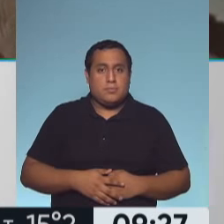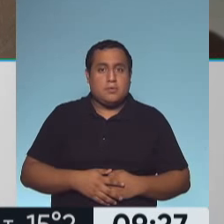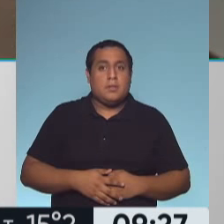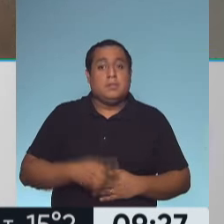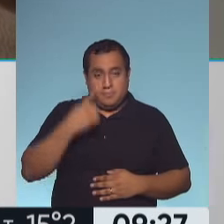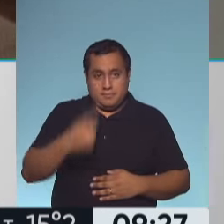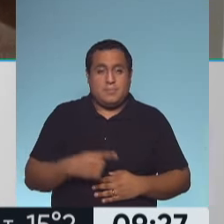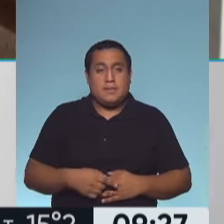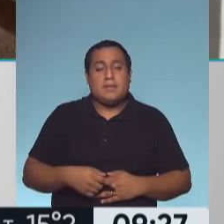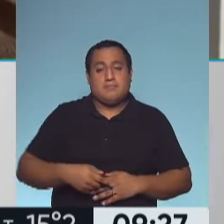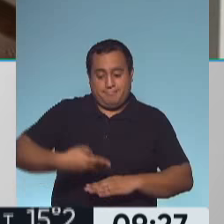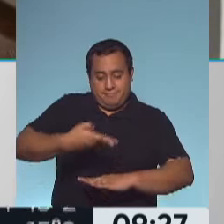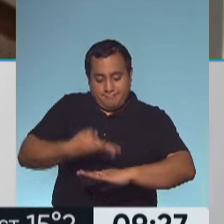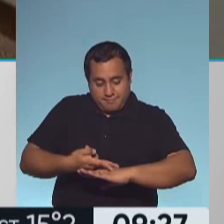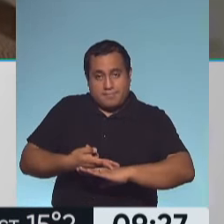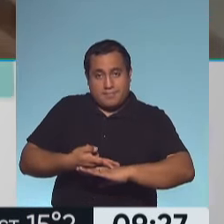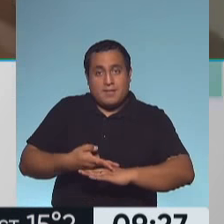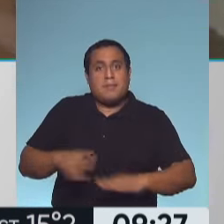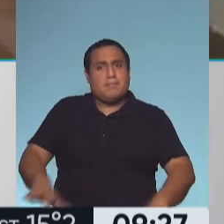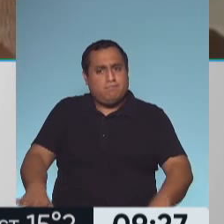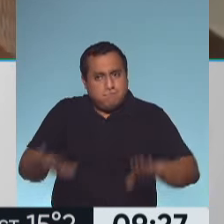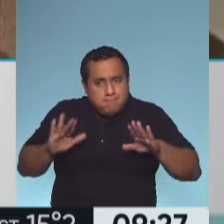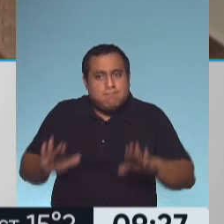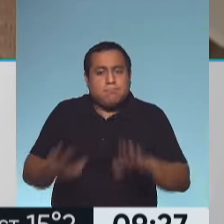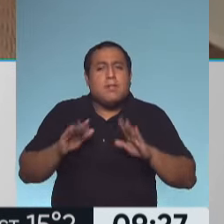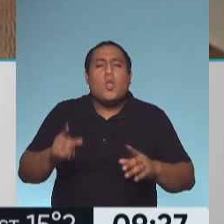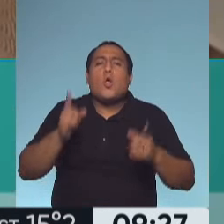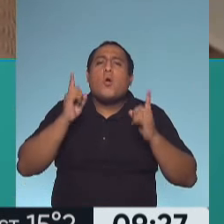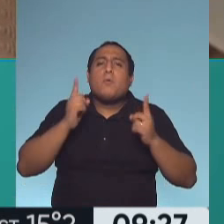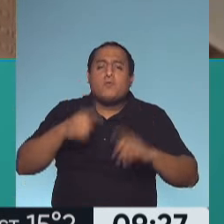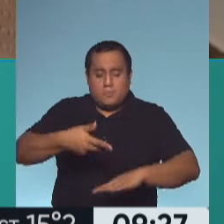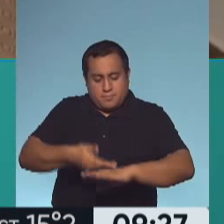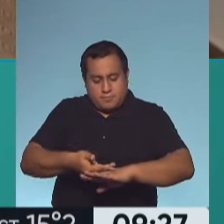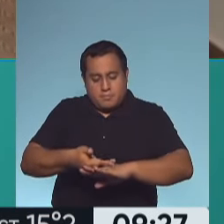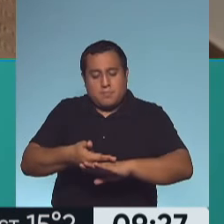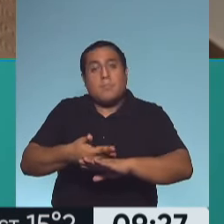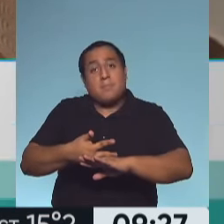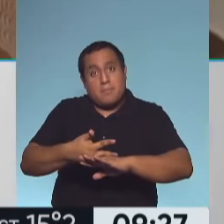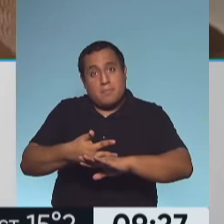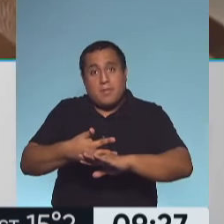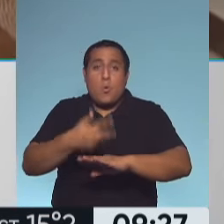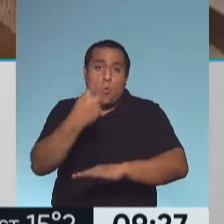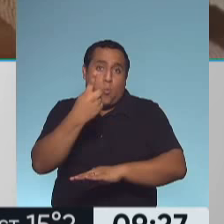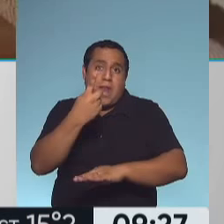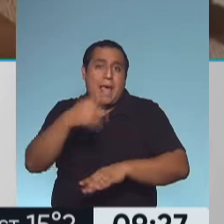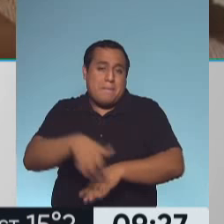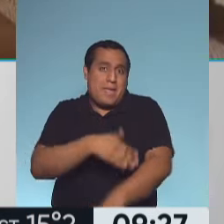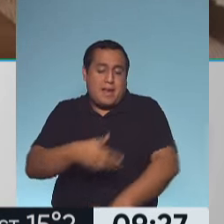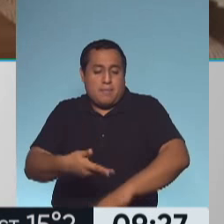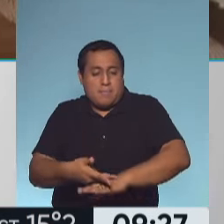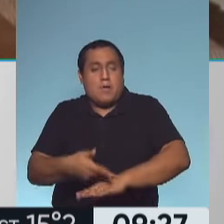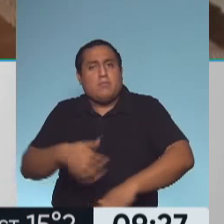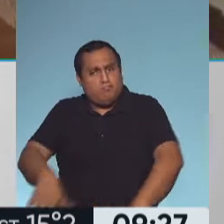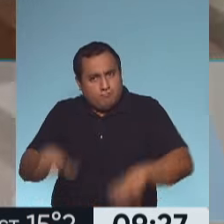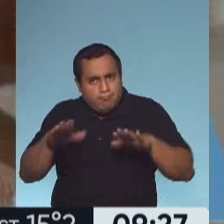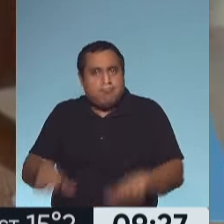otro ejercicio, el pilar 3, empujar. Lo vemos al profesor con una pierna en el aire porque ella tiene mucha fuerza para hacerlo sobre 4 puntos de apoyo,